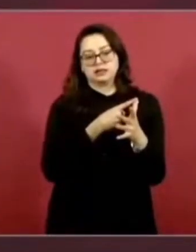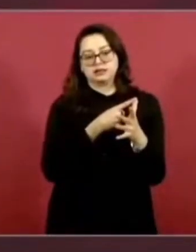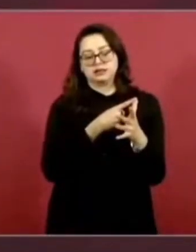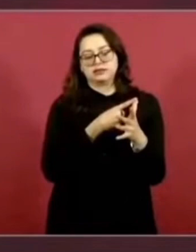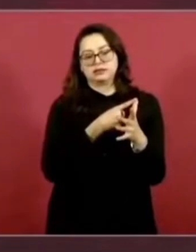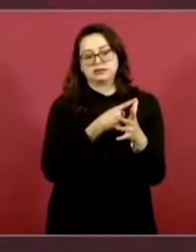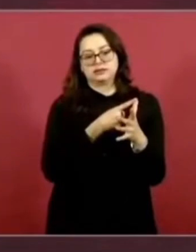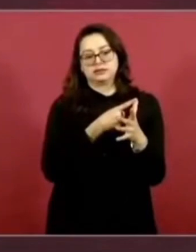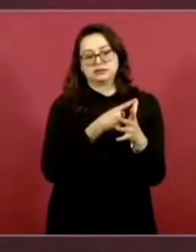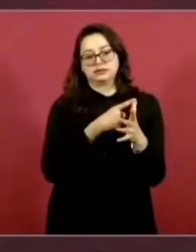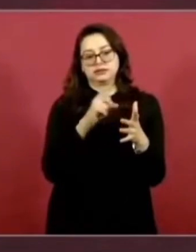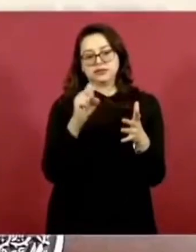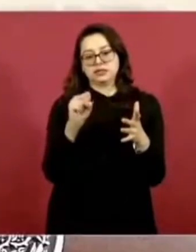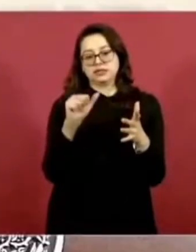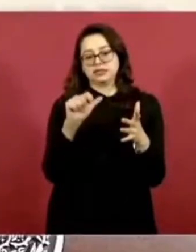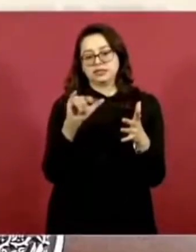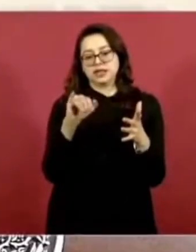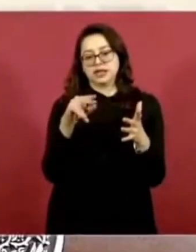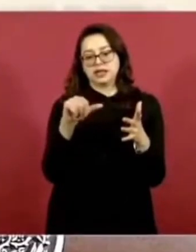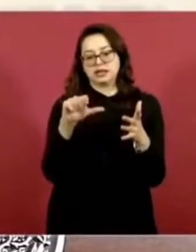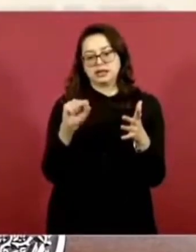Ricardo Salinas Pliego.